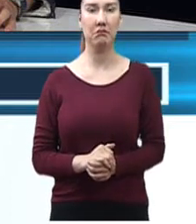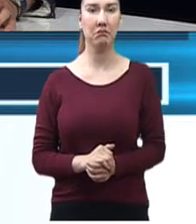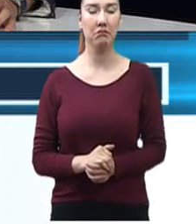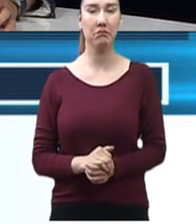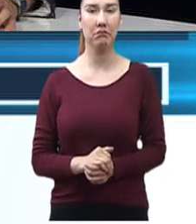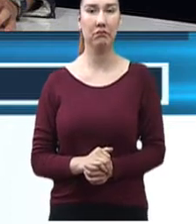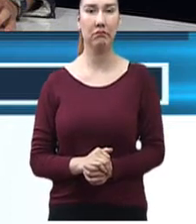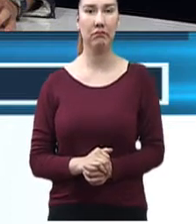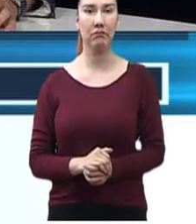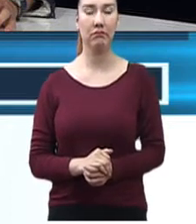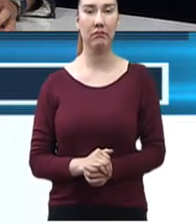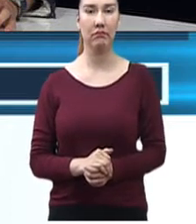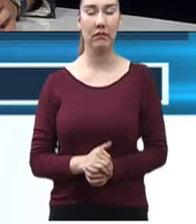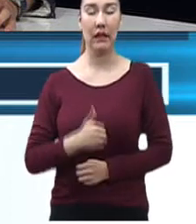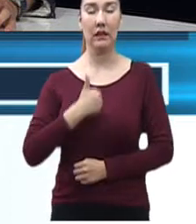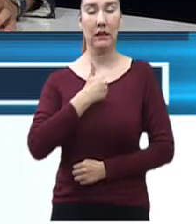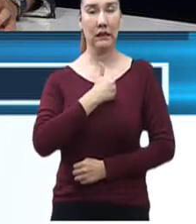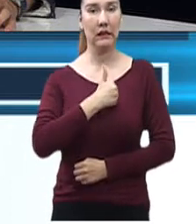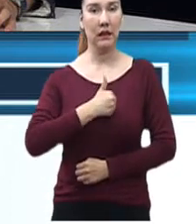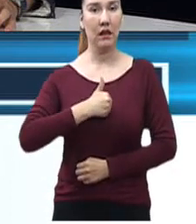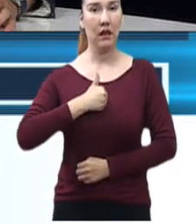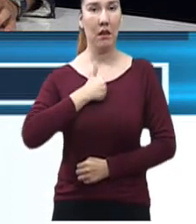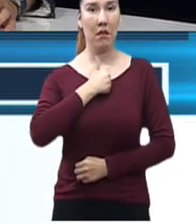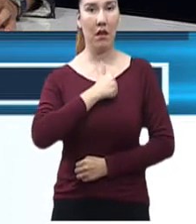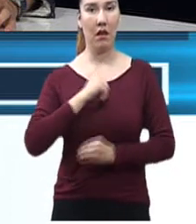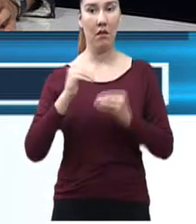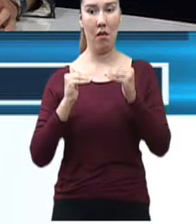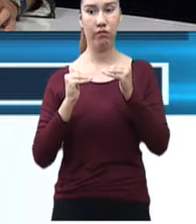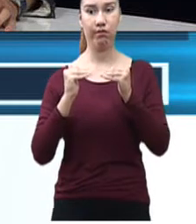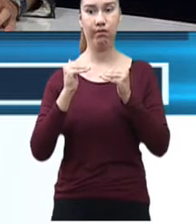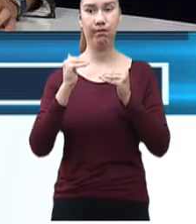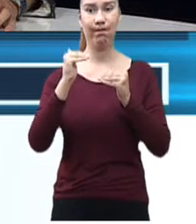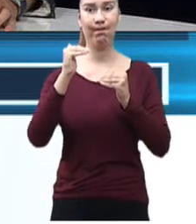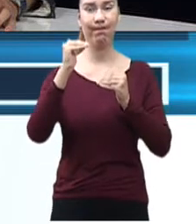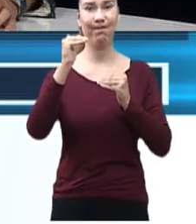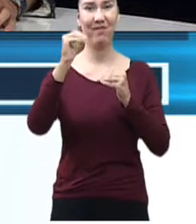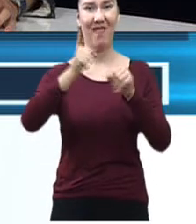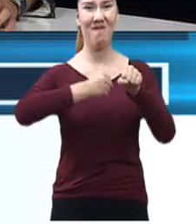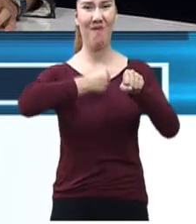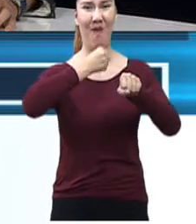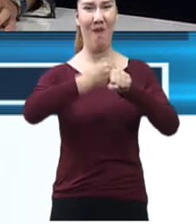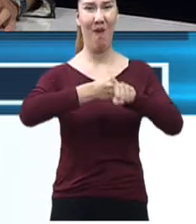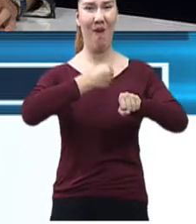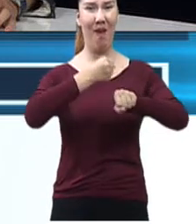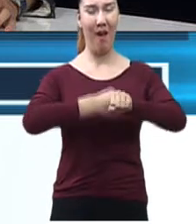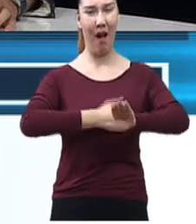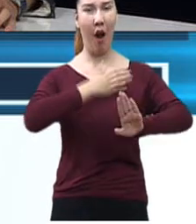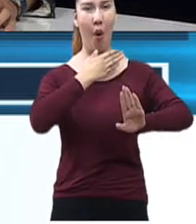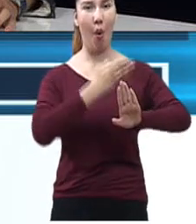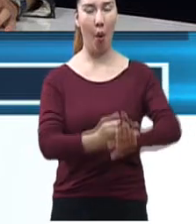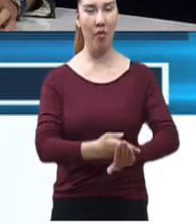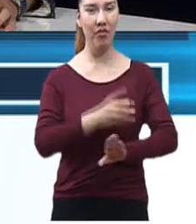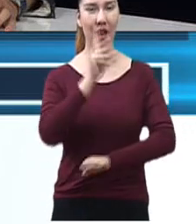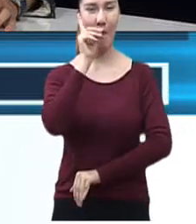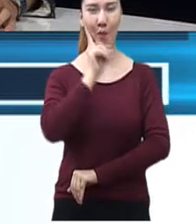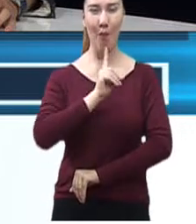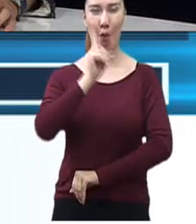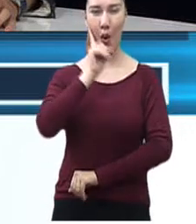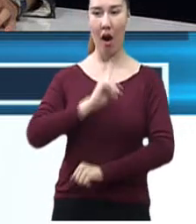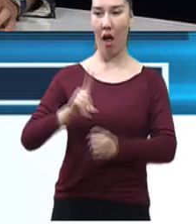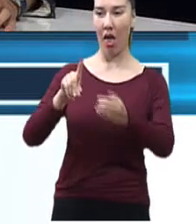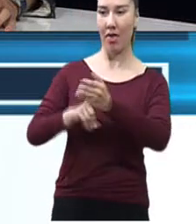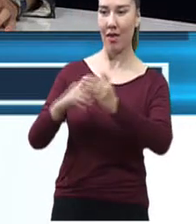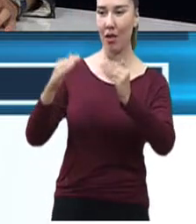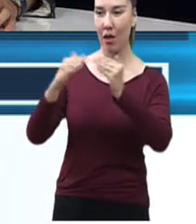desgraciadamente, se ha incrementado la violencia contra la mujer en la casa. Entonces, las mujeres salen a buscar